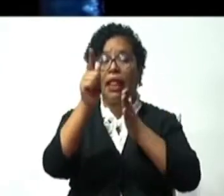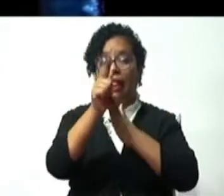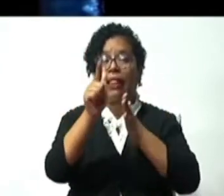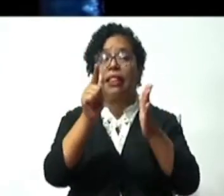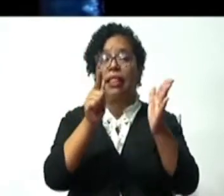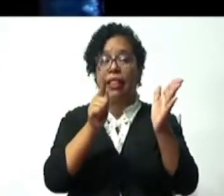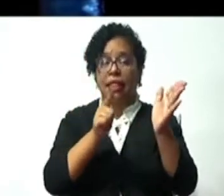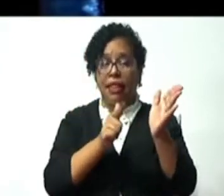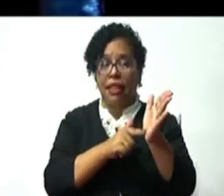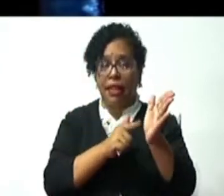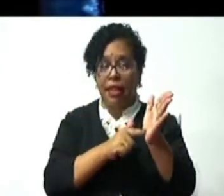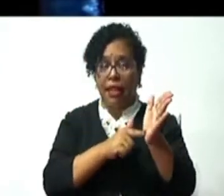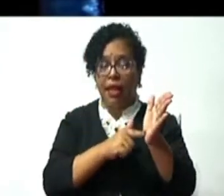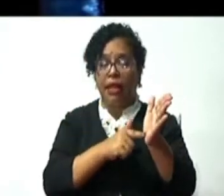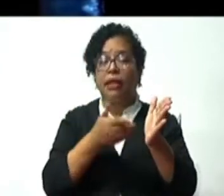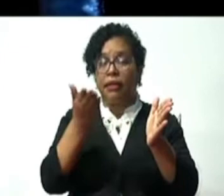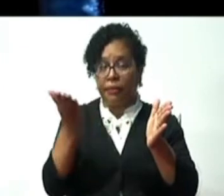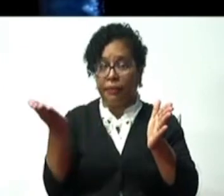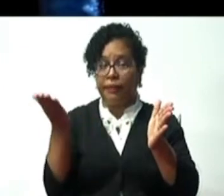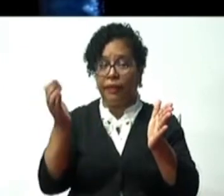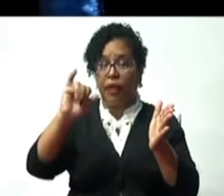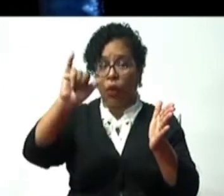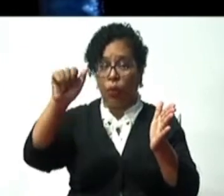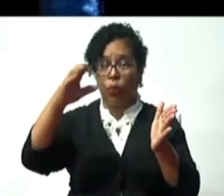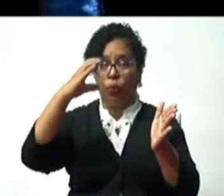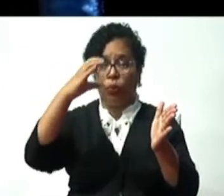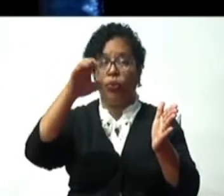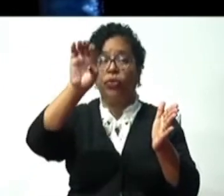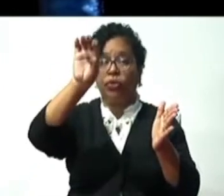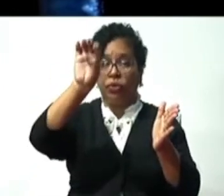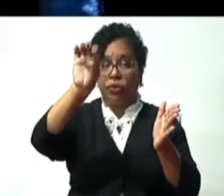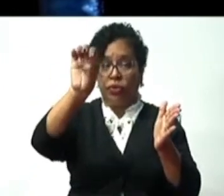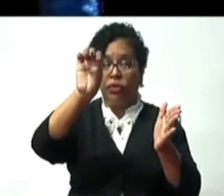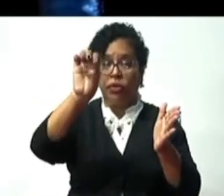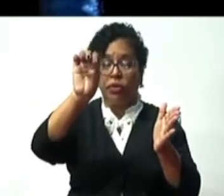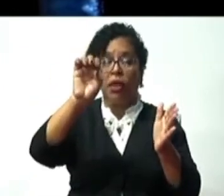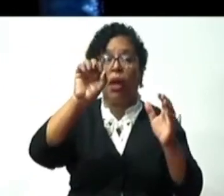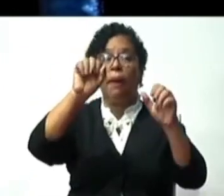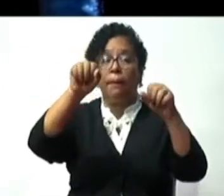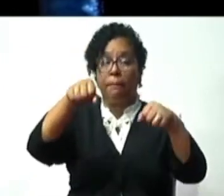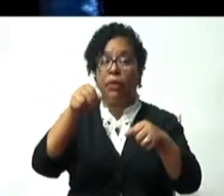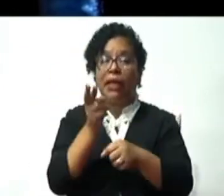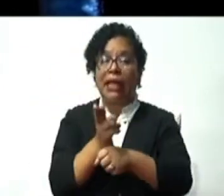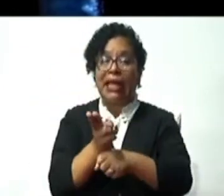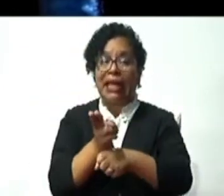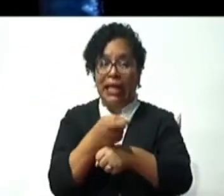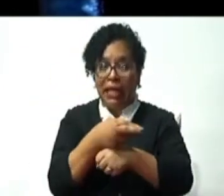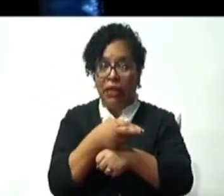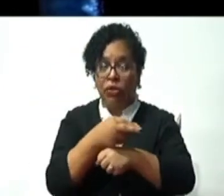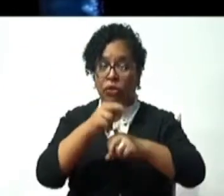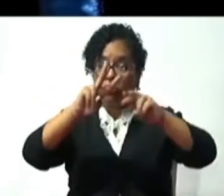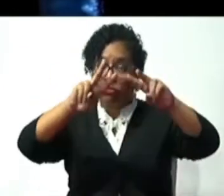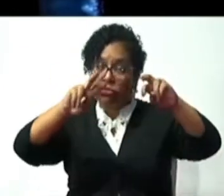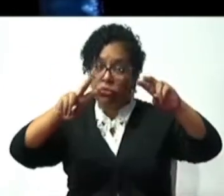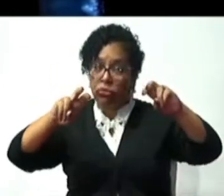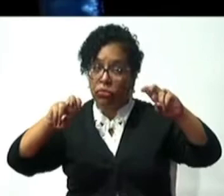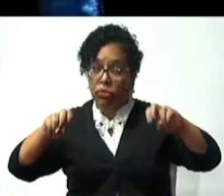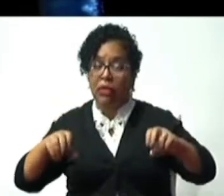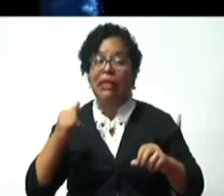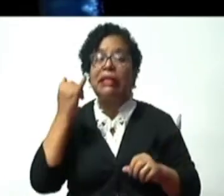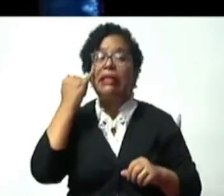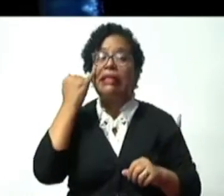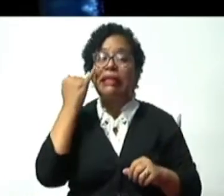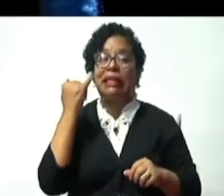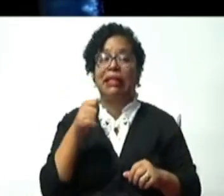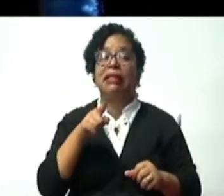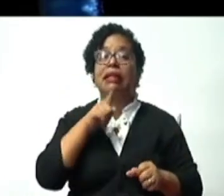que otorga a Junta Central Electoral la facultad de revisar las resoluciones que aprueben pactos de fusión. Ahí está la base